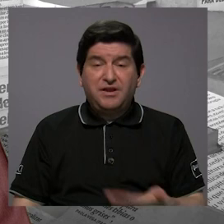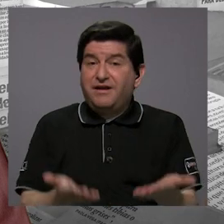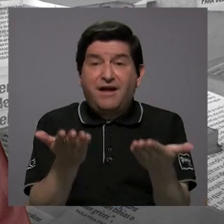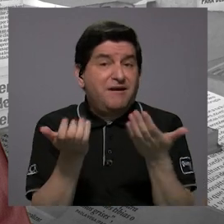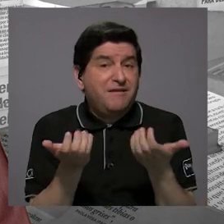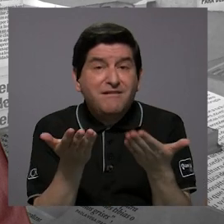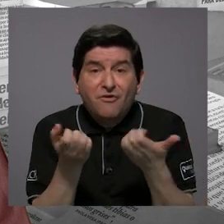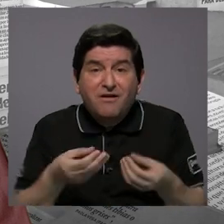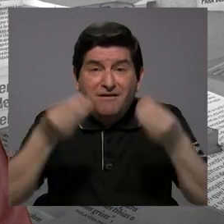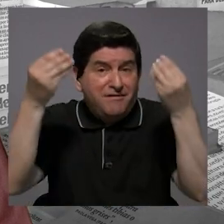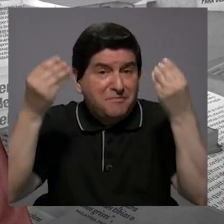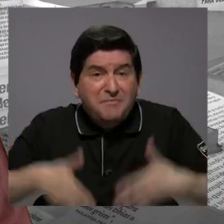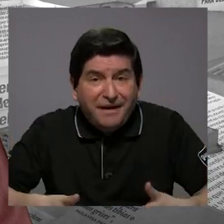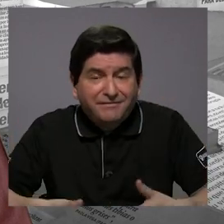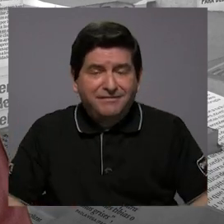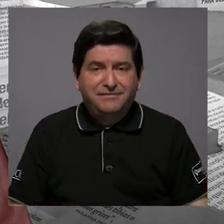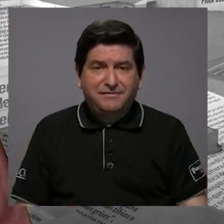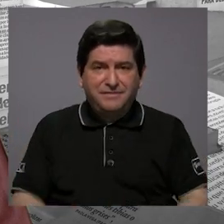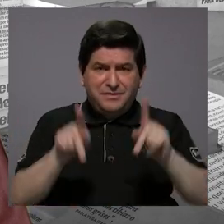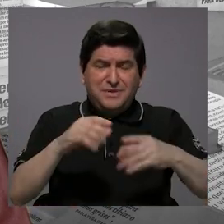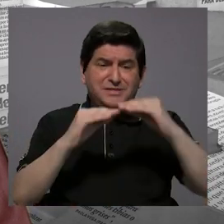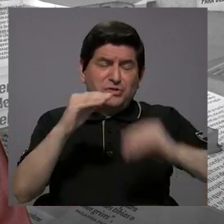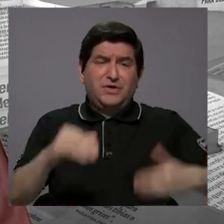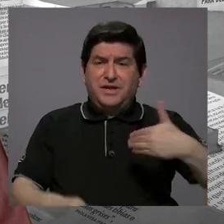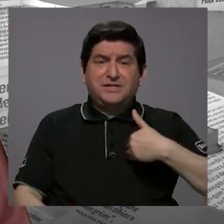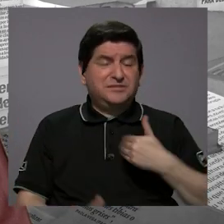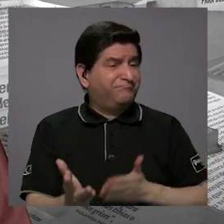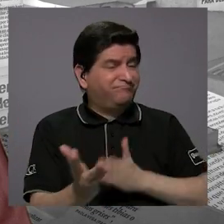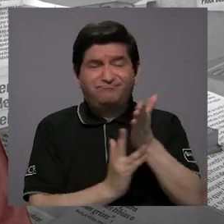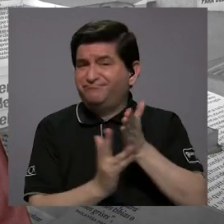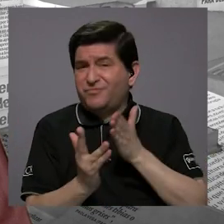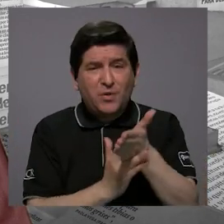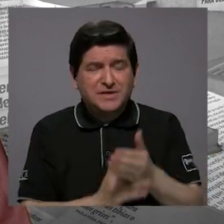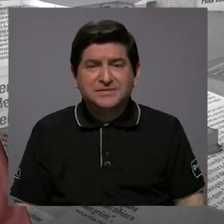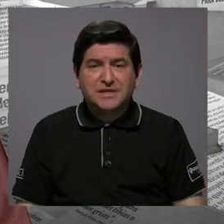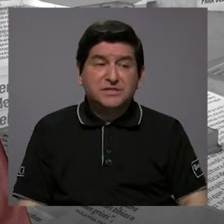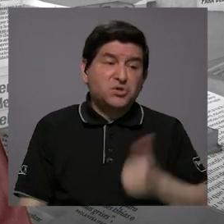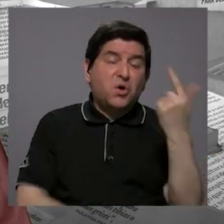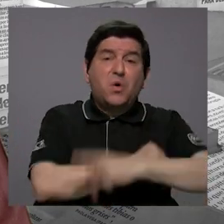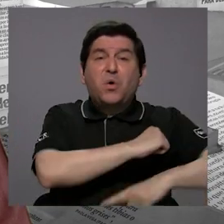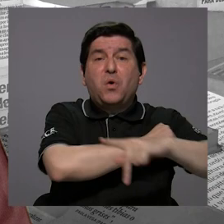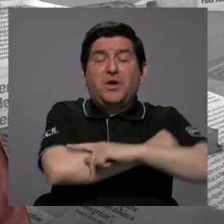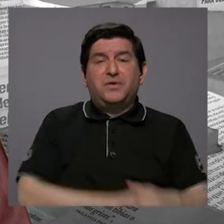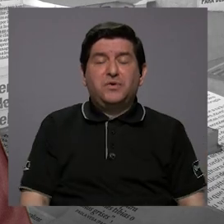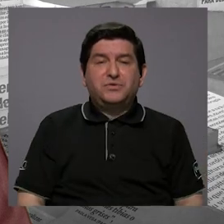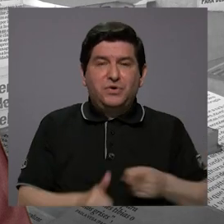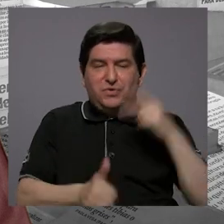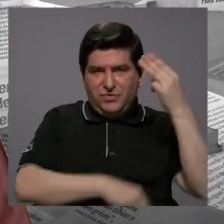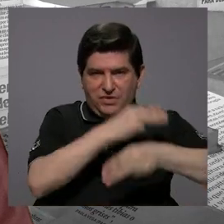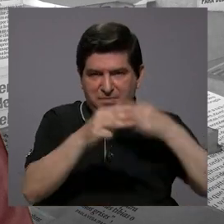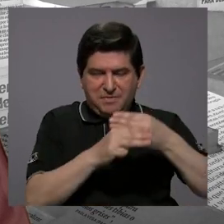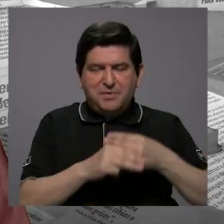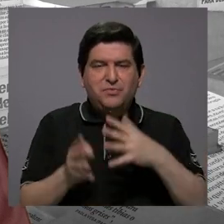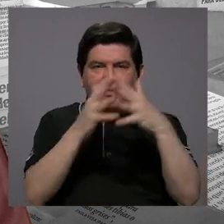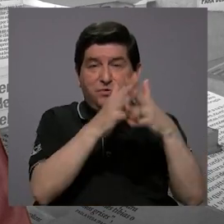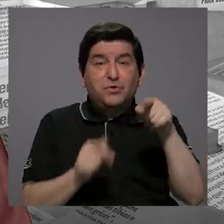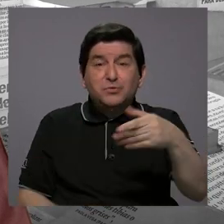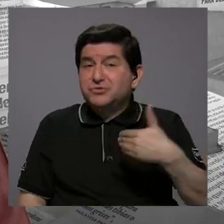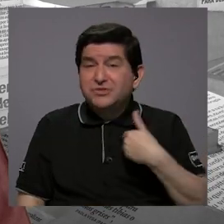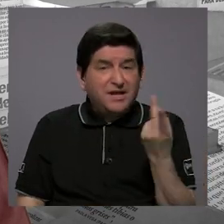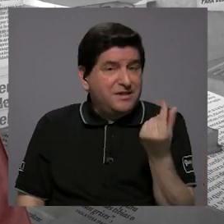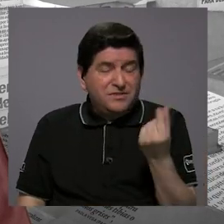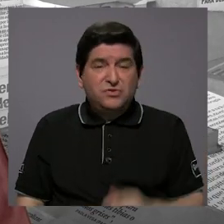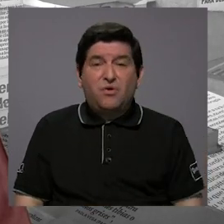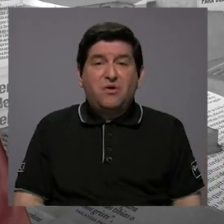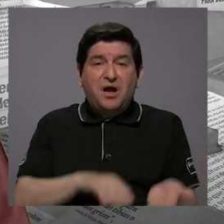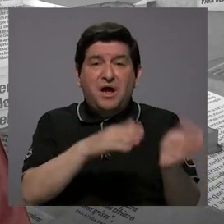quisiéramos que se pierda porque la gente que menos tiene no tendría acceso y pasaría como en otros países de primer mundo como Estados Unidos, que si usted no tiene dinero,